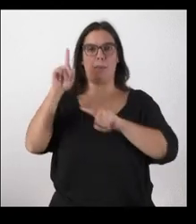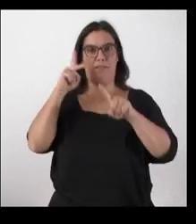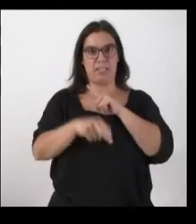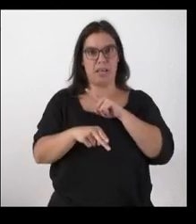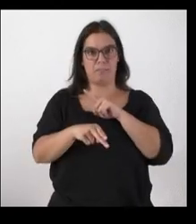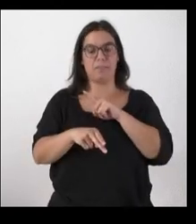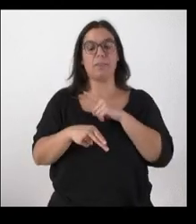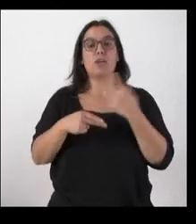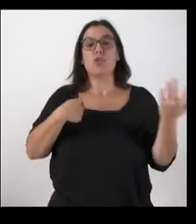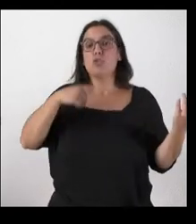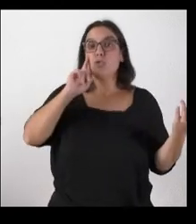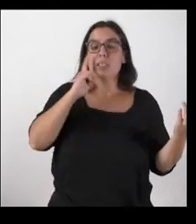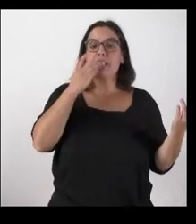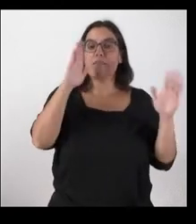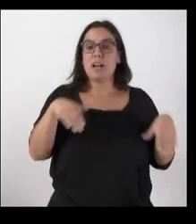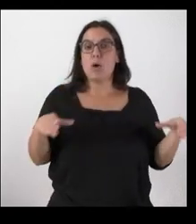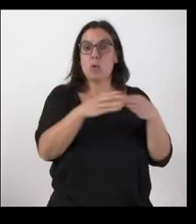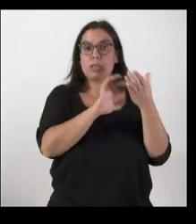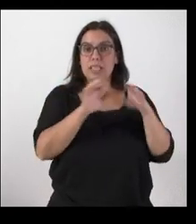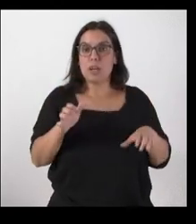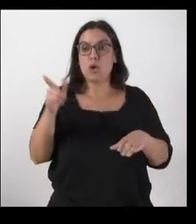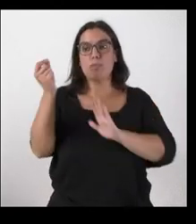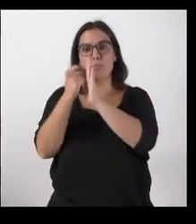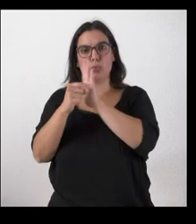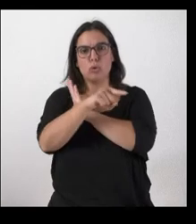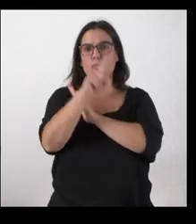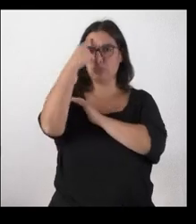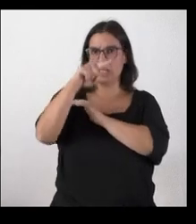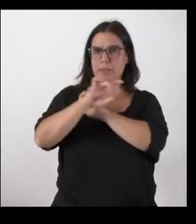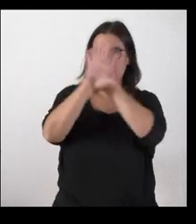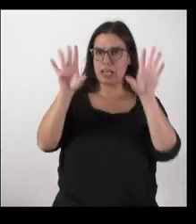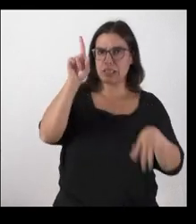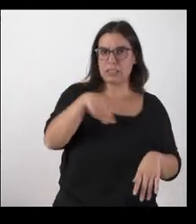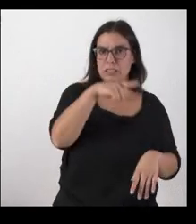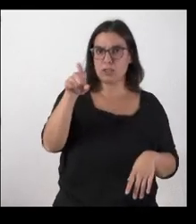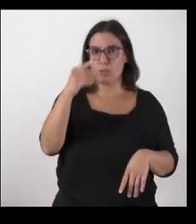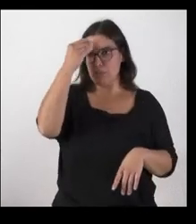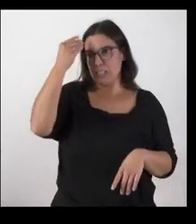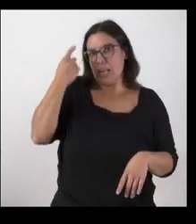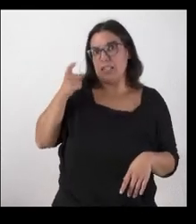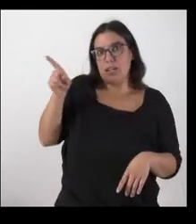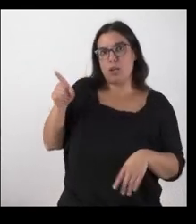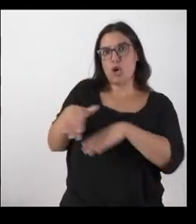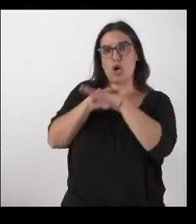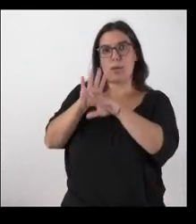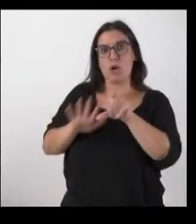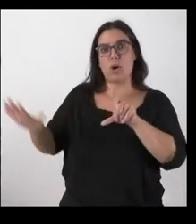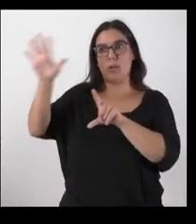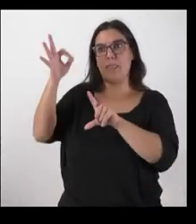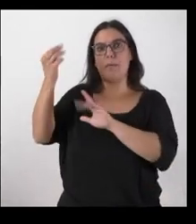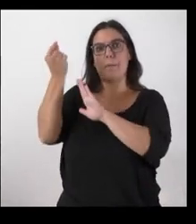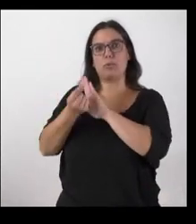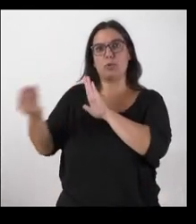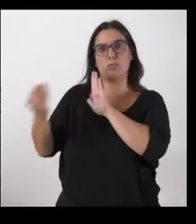la junta tiene claros algunos de estos puntos que considera que serían necesarios que el gobierno central incluyeran estos